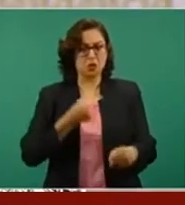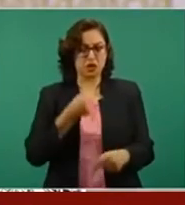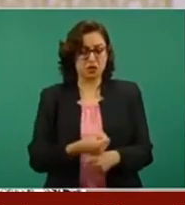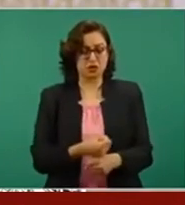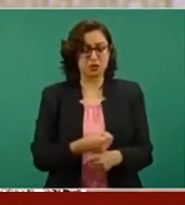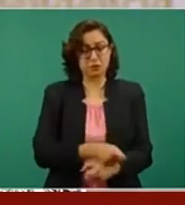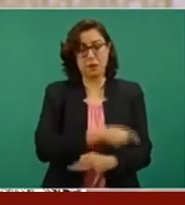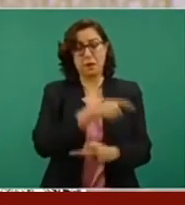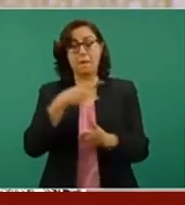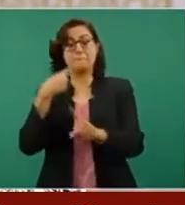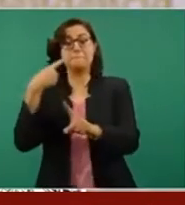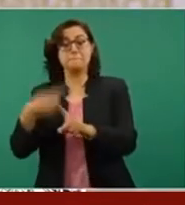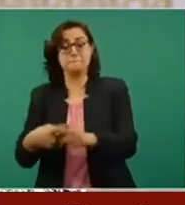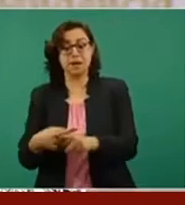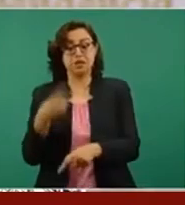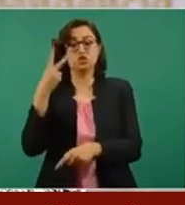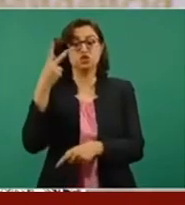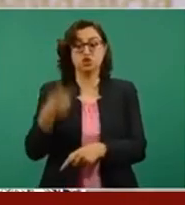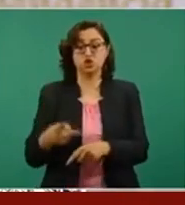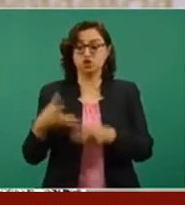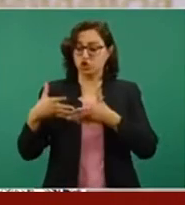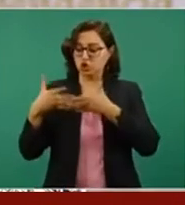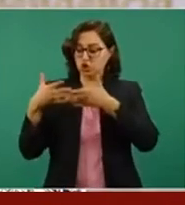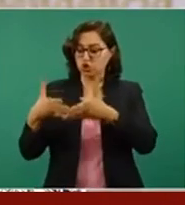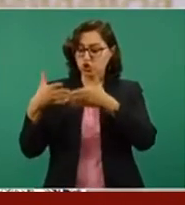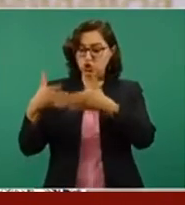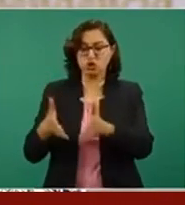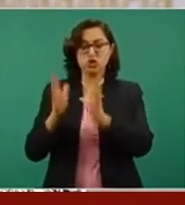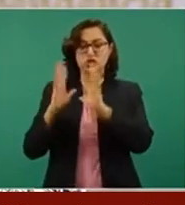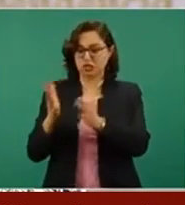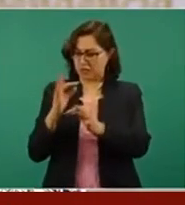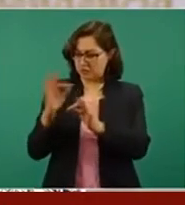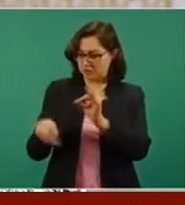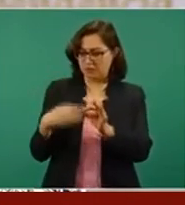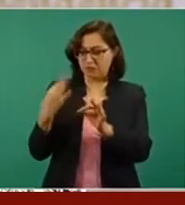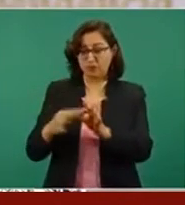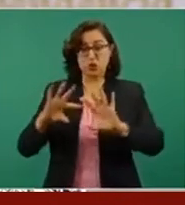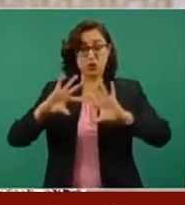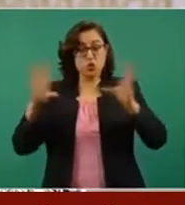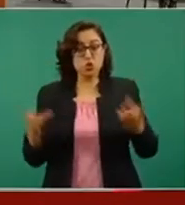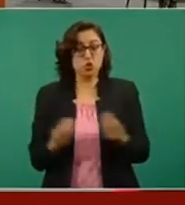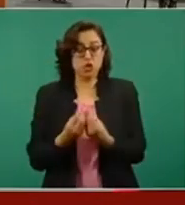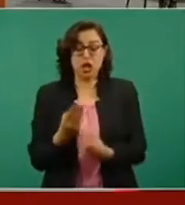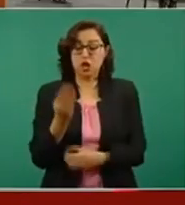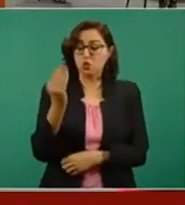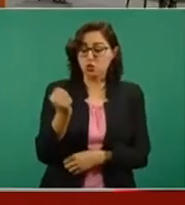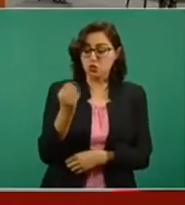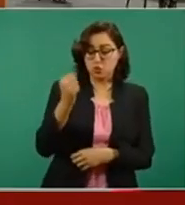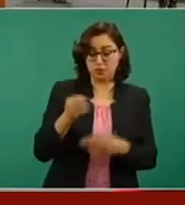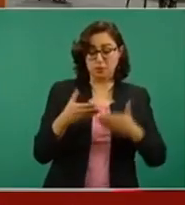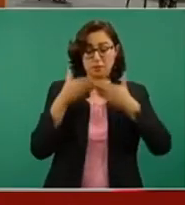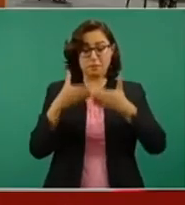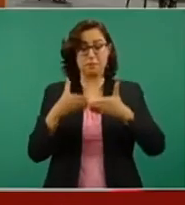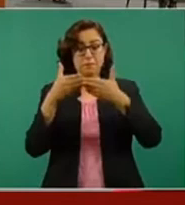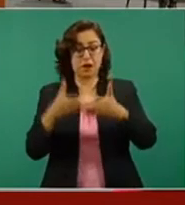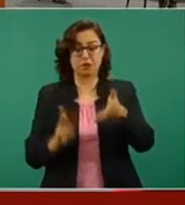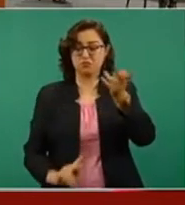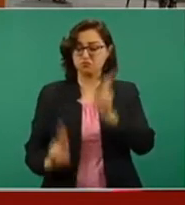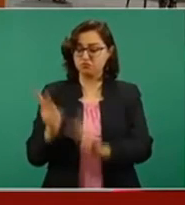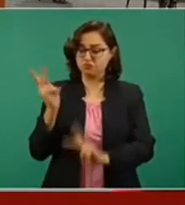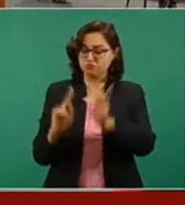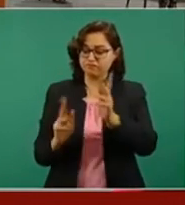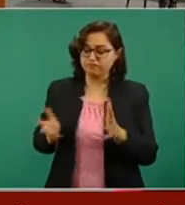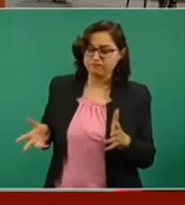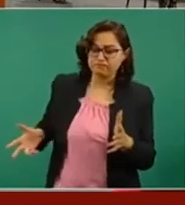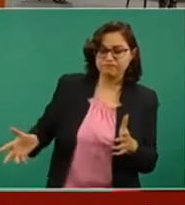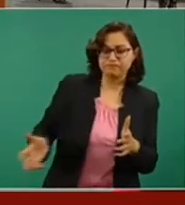más que se terminaron de construir. Es decir, contamos con nueve embarcaciones sargaceras para aguas